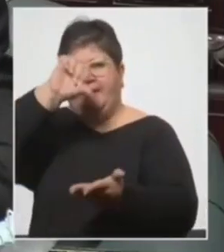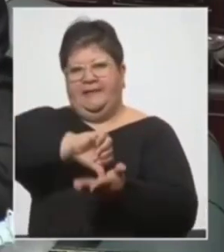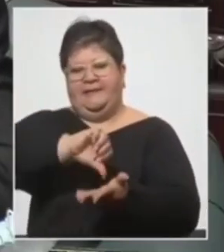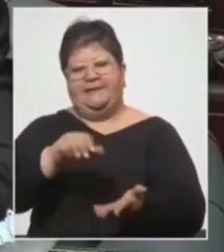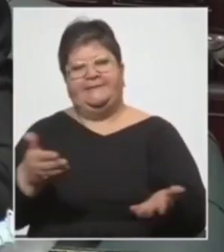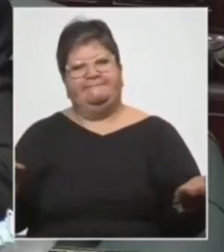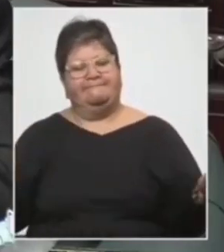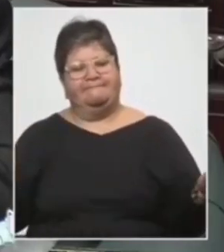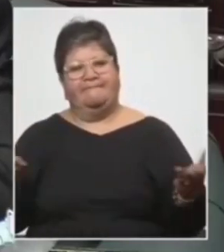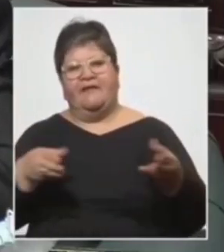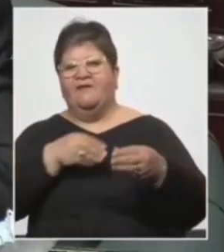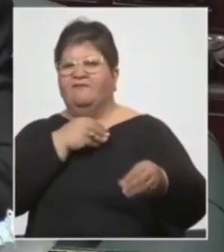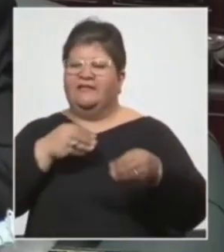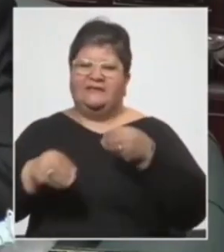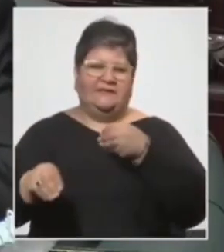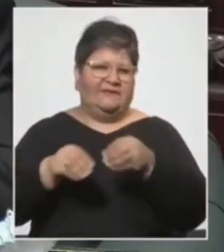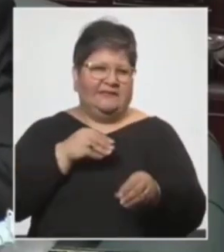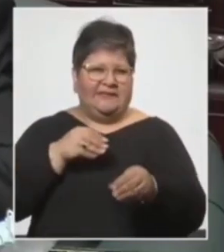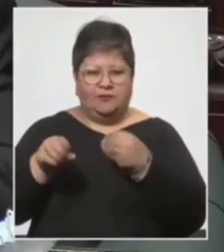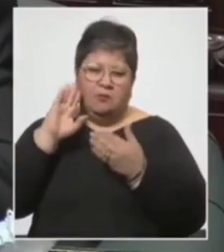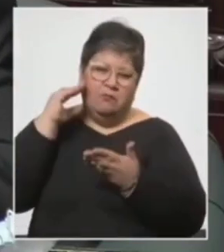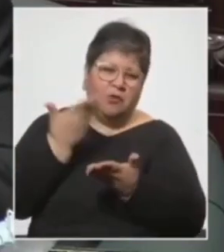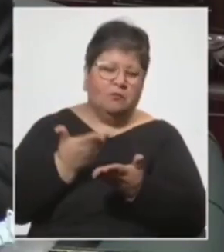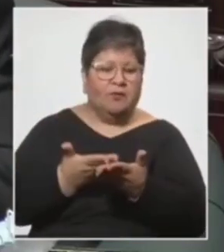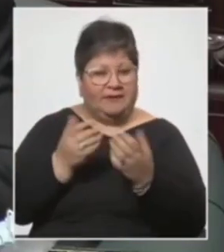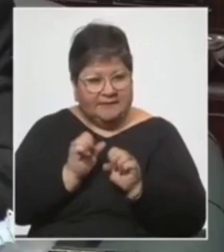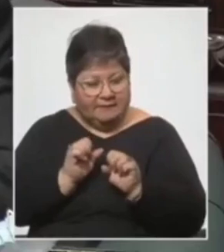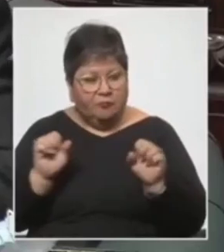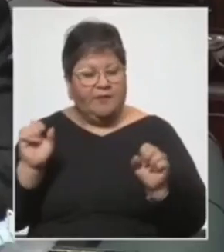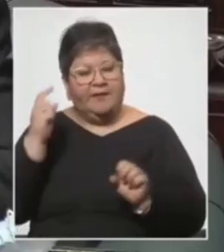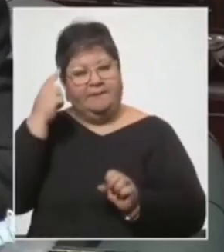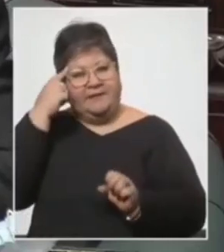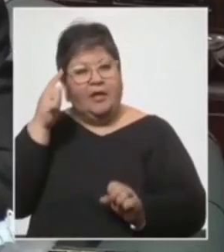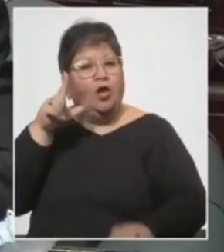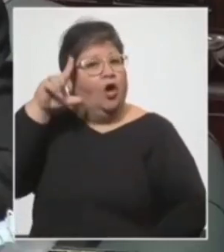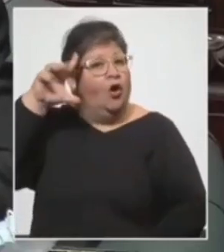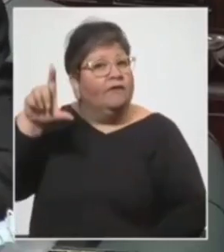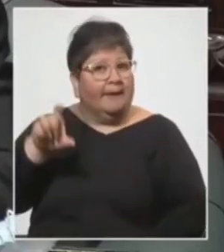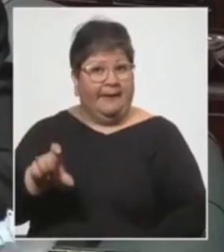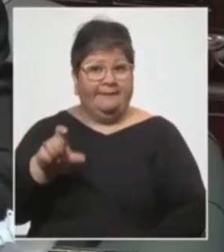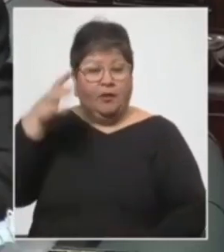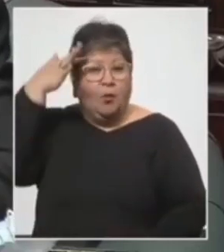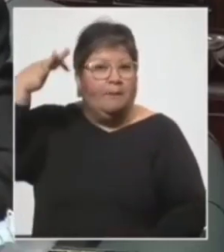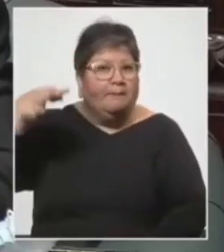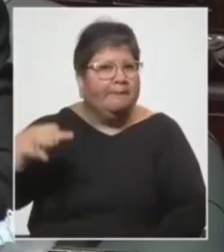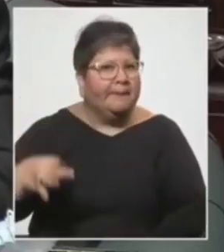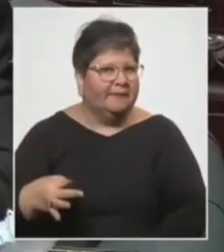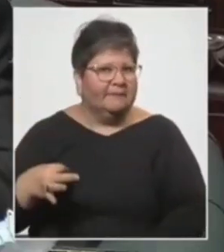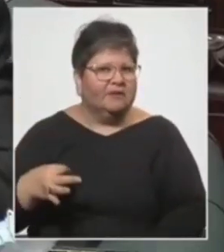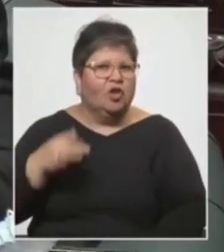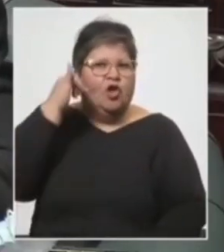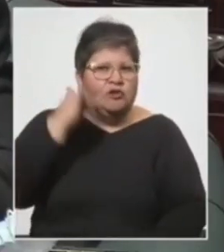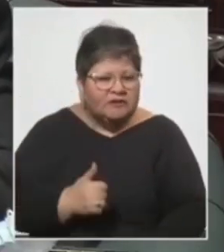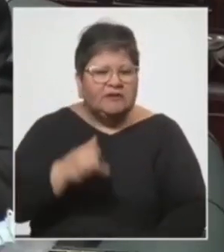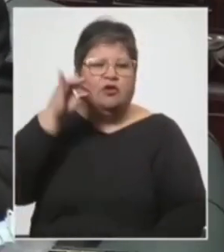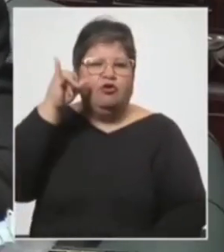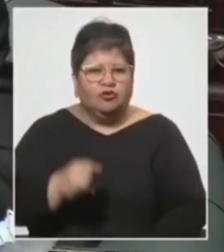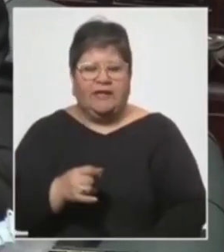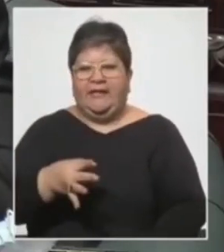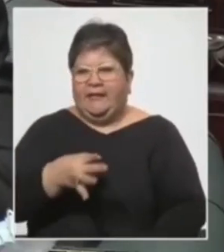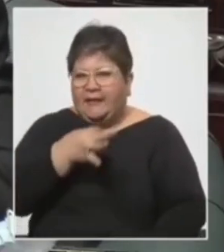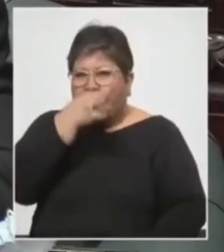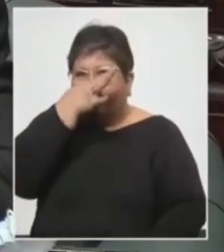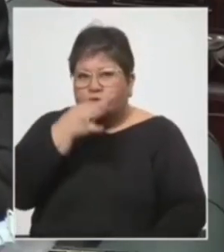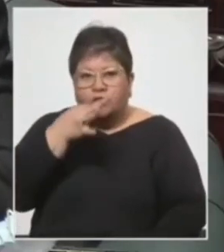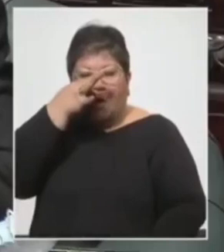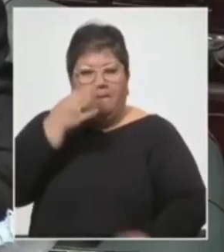flexibilización propuesta es razonable con obviamente el cumplimiento a rajatabla del hisopado de la cuarentena de